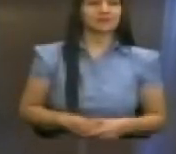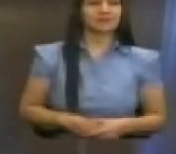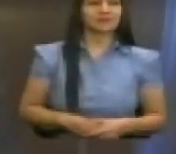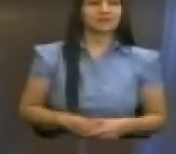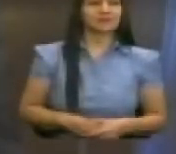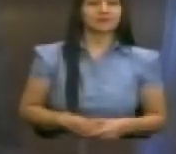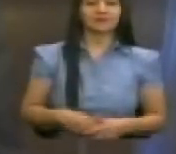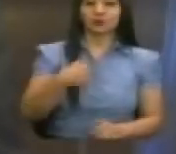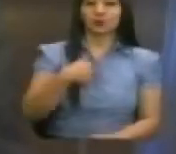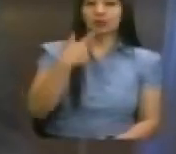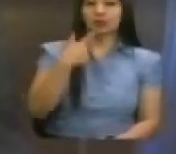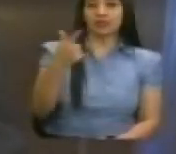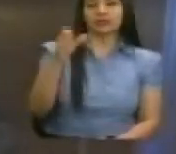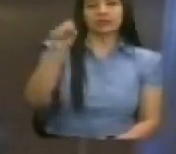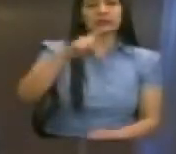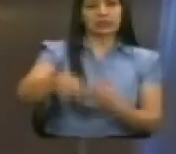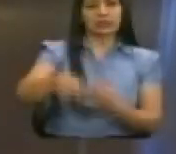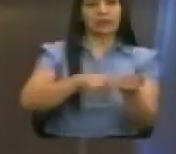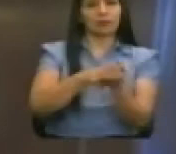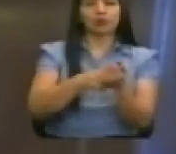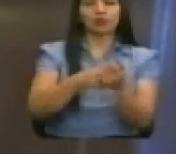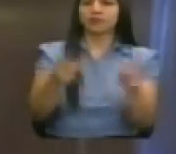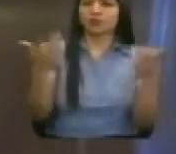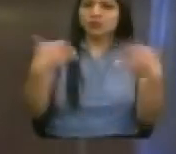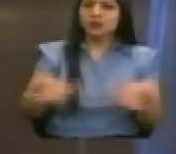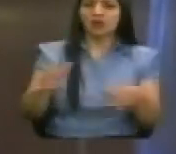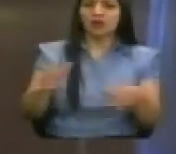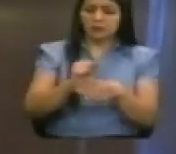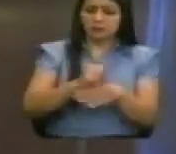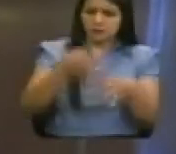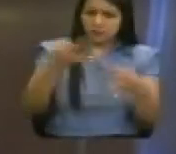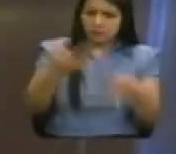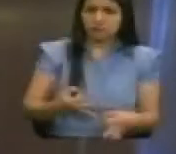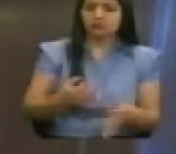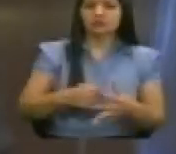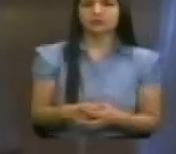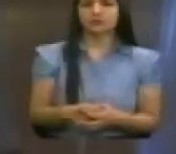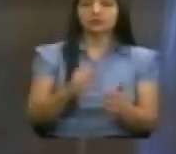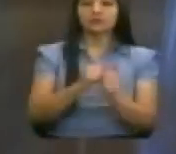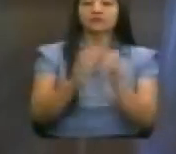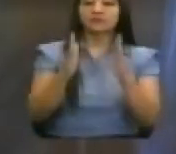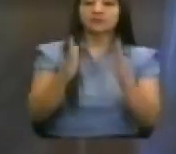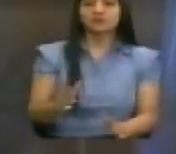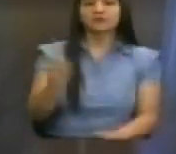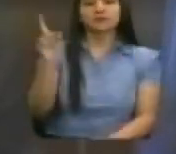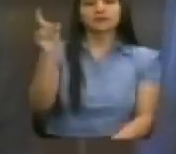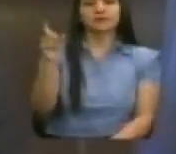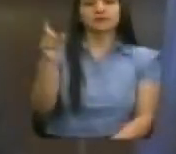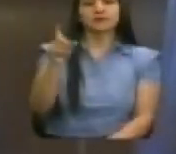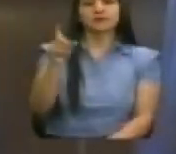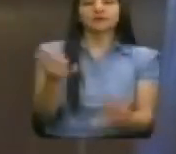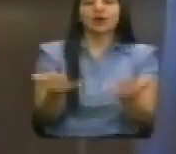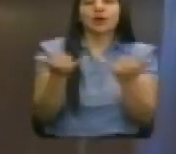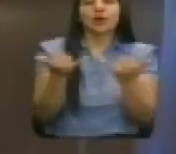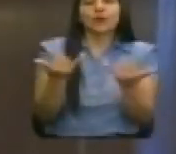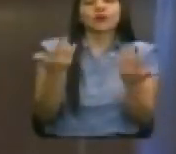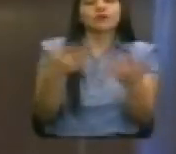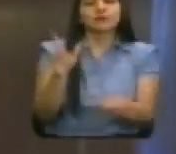les están apoyando, hay que hacerlo en la práctica. Nuestros deportistas necesitan hoy más que nunca